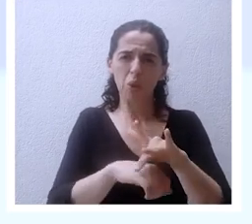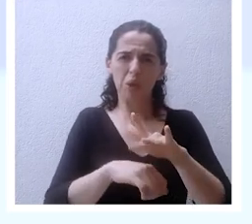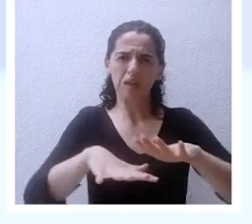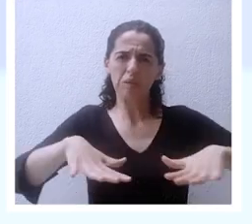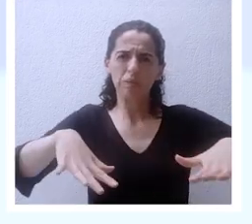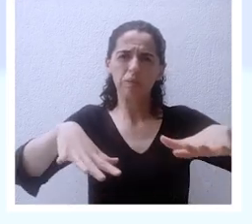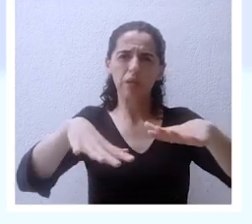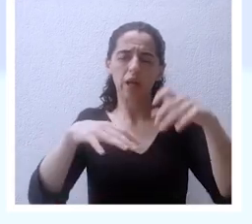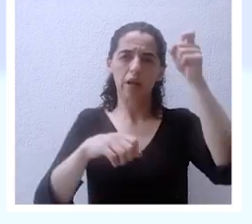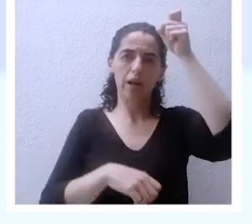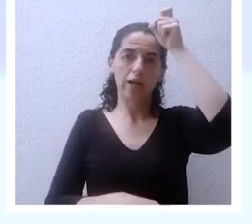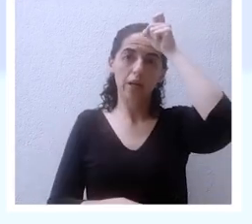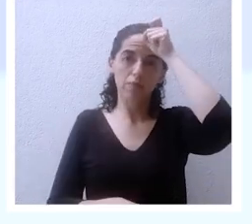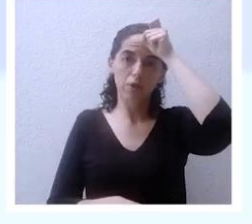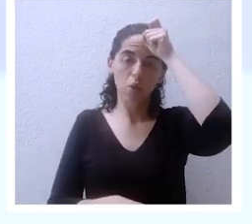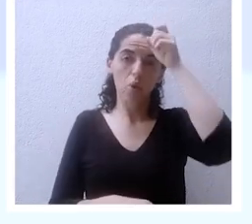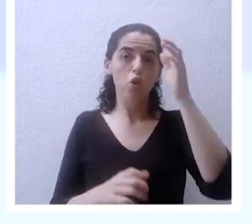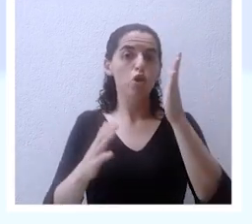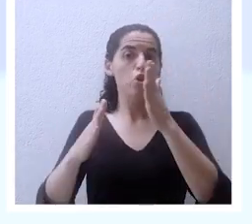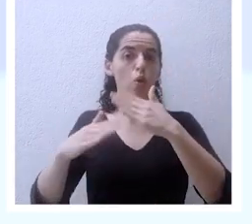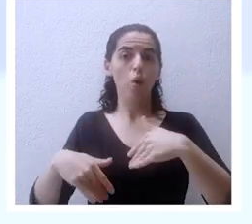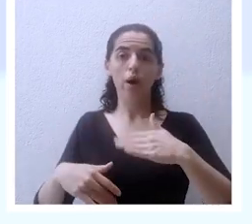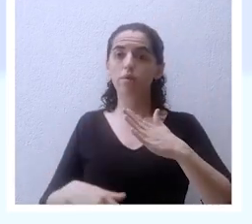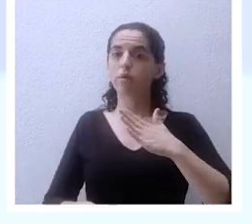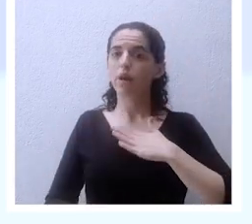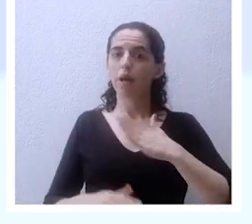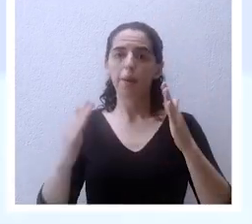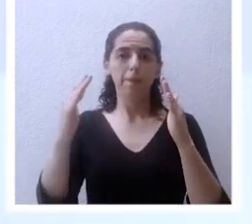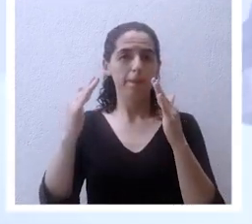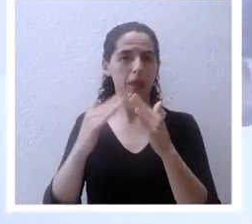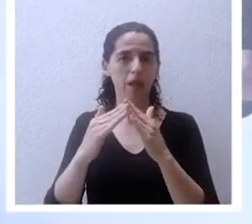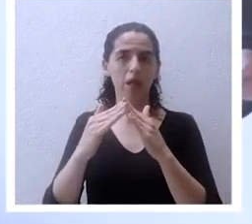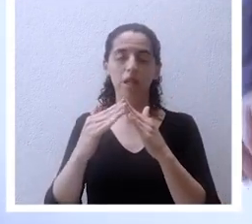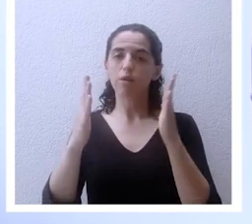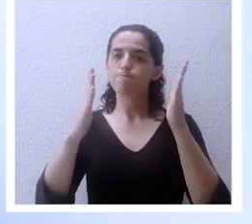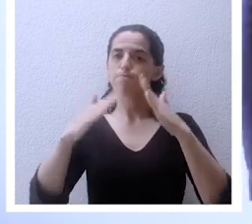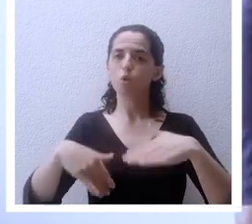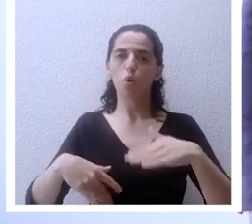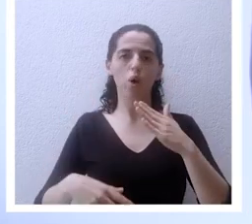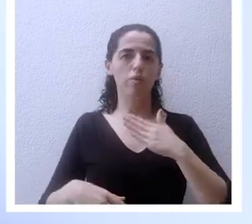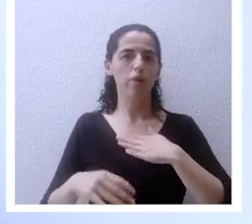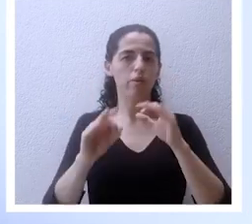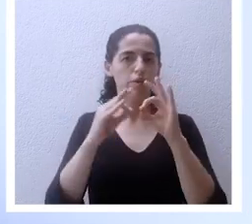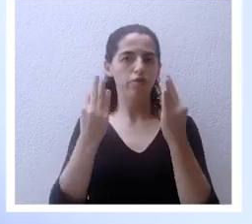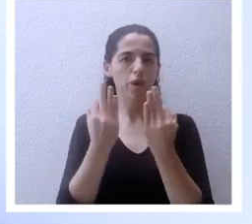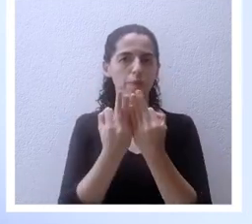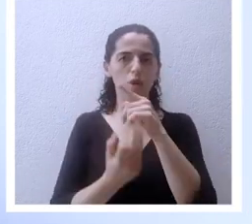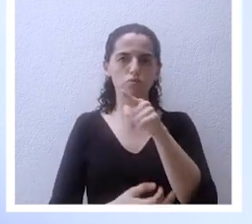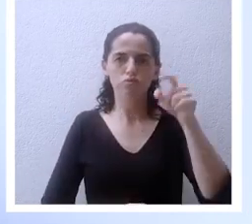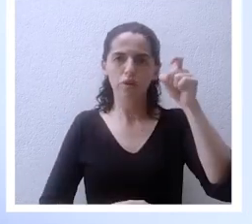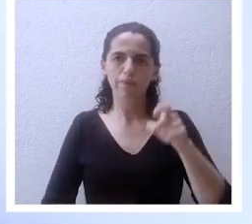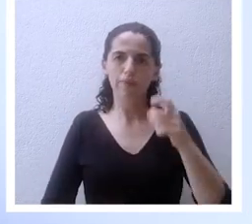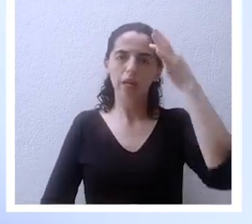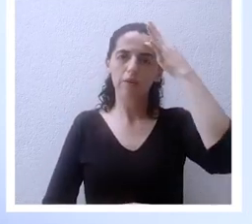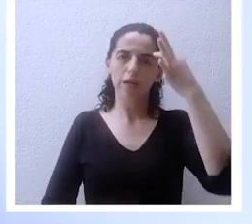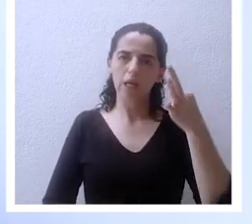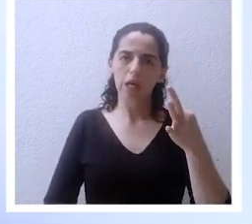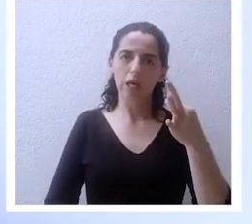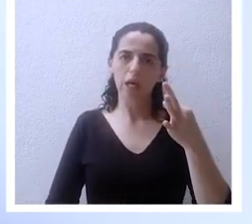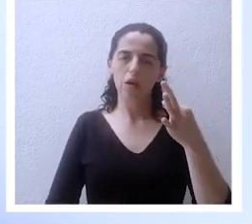escúchame bien no habrá en mi casa no habrá en mi familia alguien tiene que